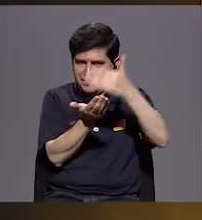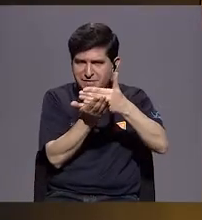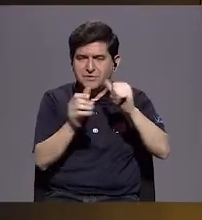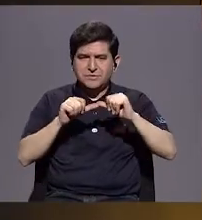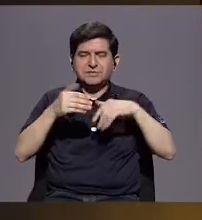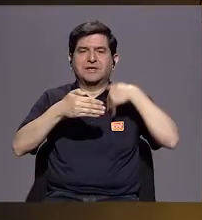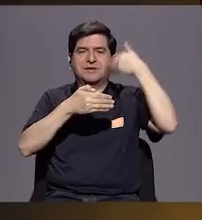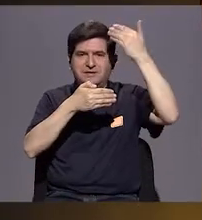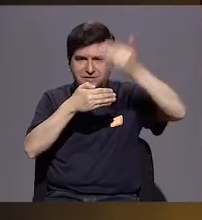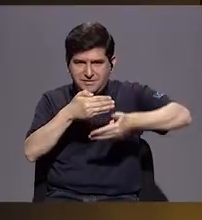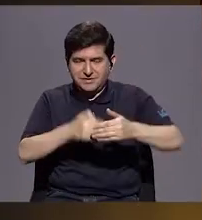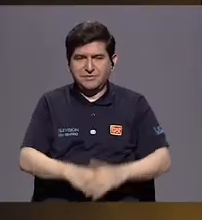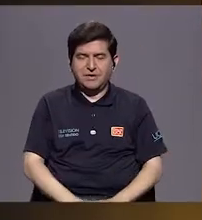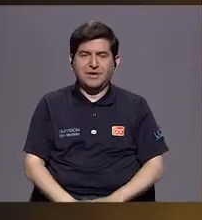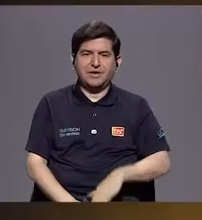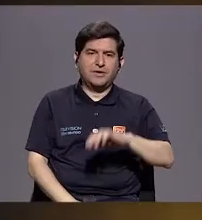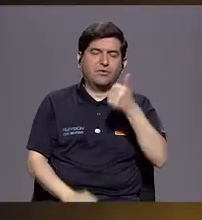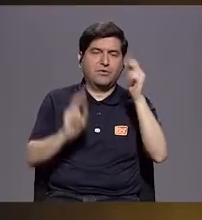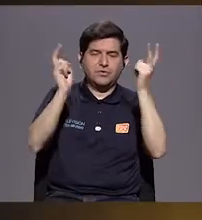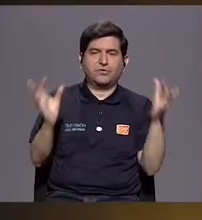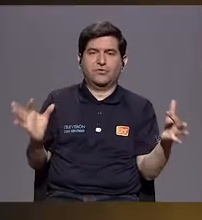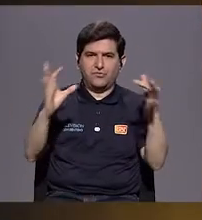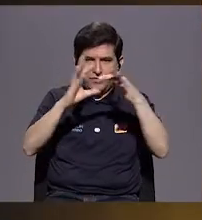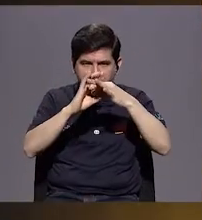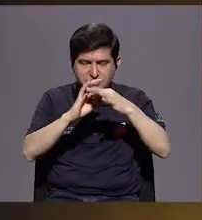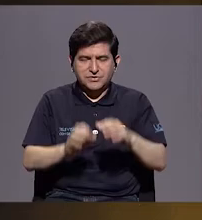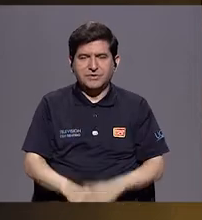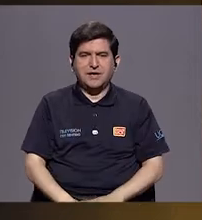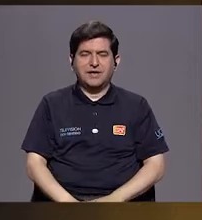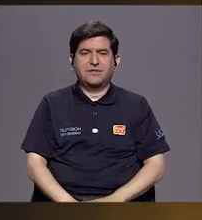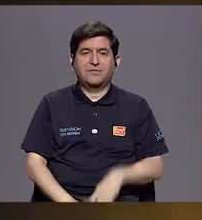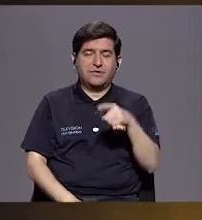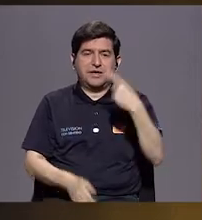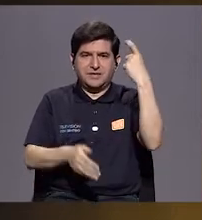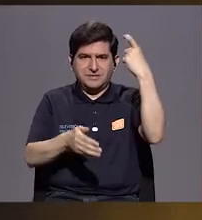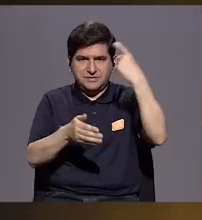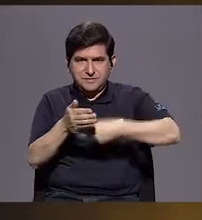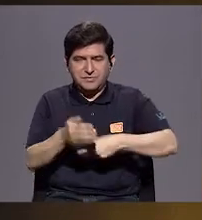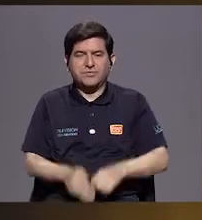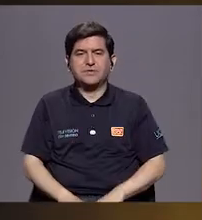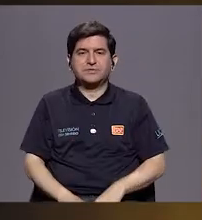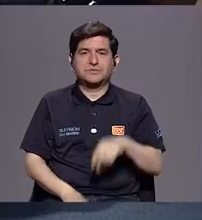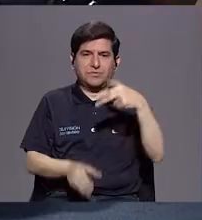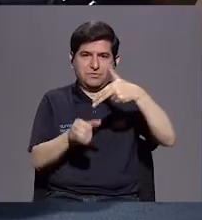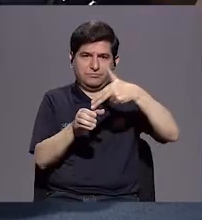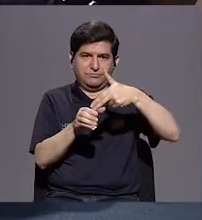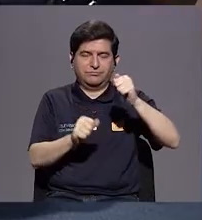pausa y volvemos con otro tema relacionado con esto, con el impuesto a los hidrocarburos.